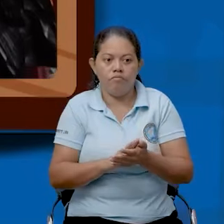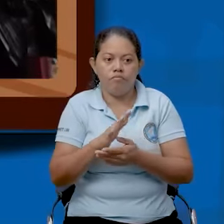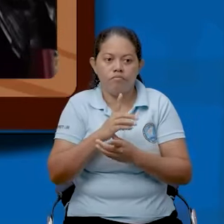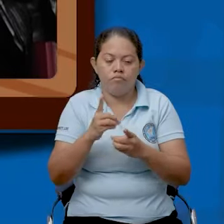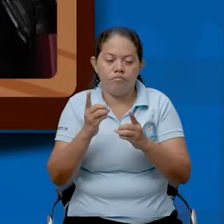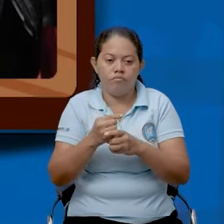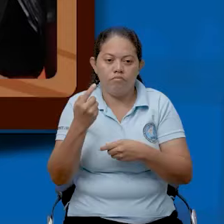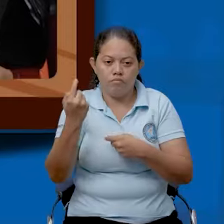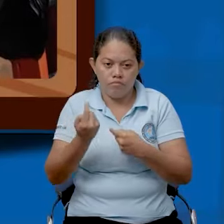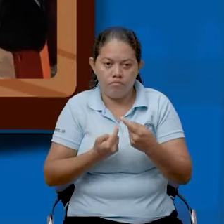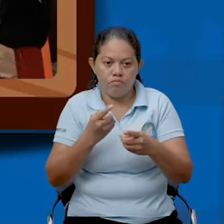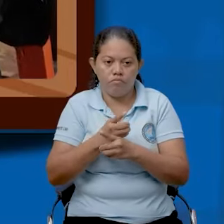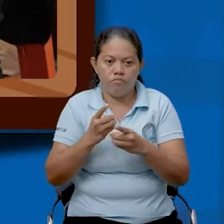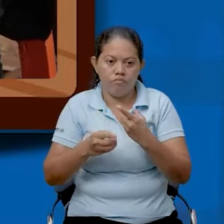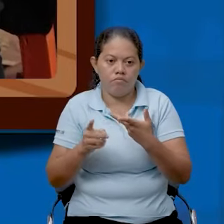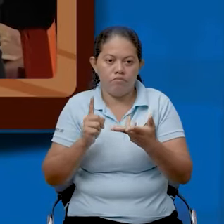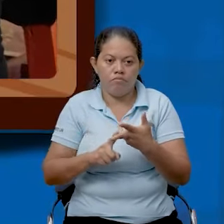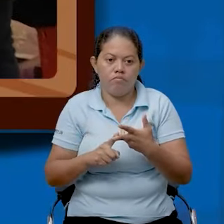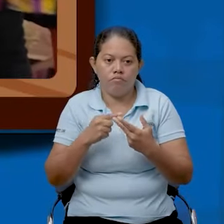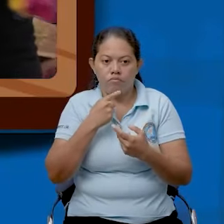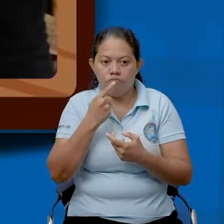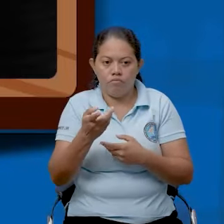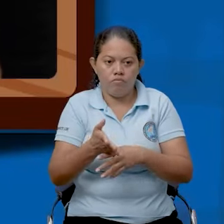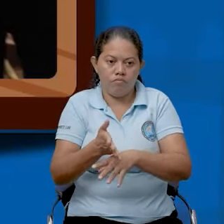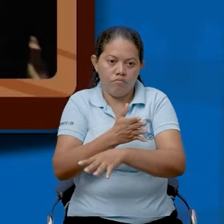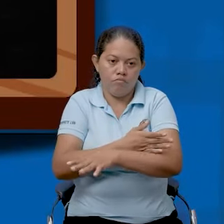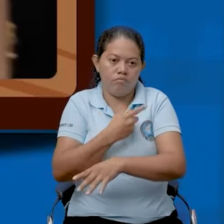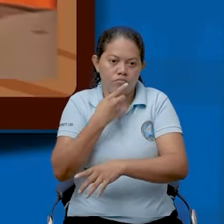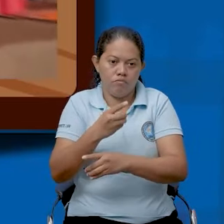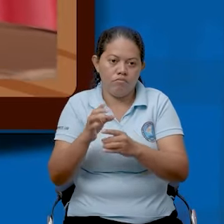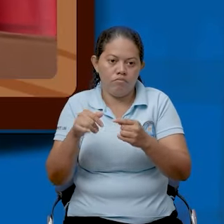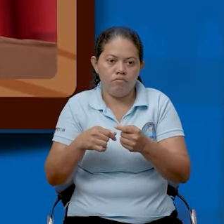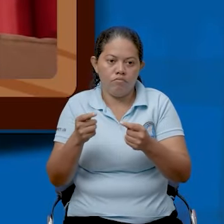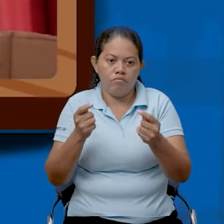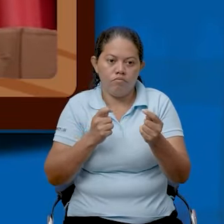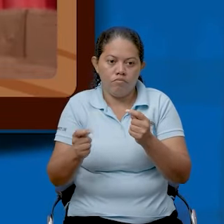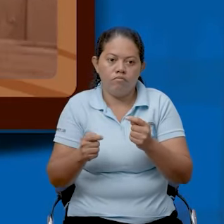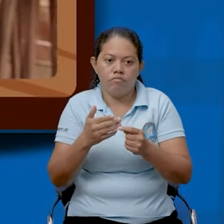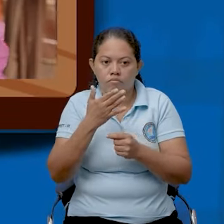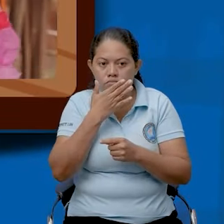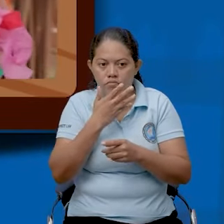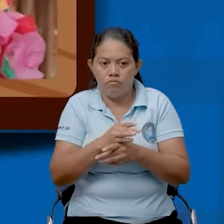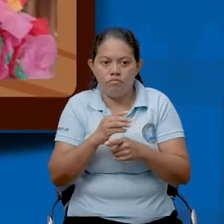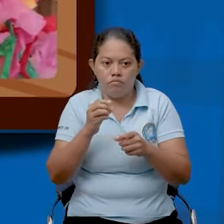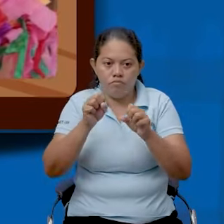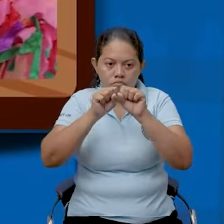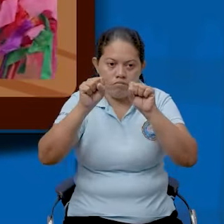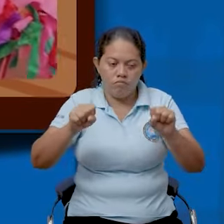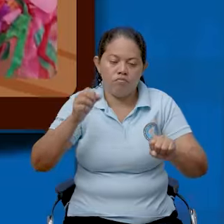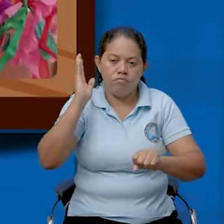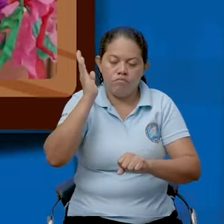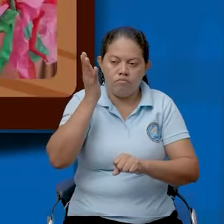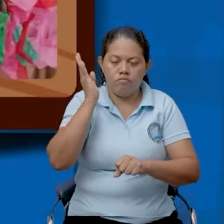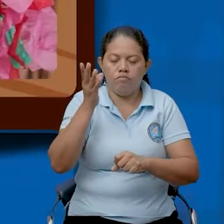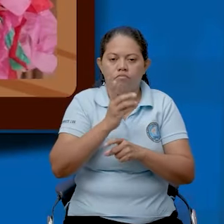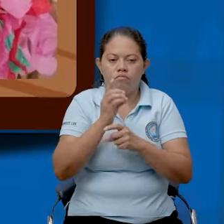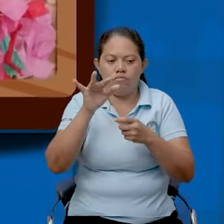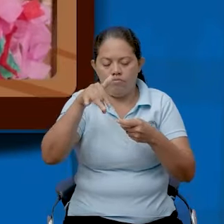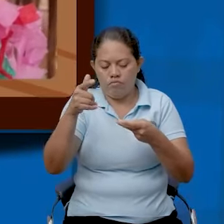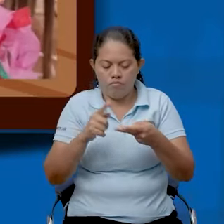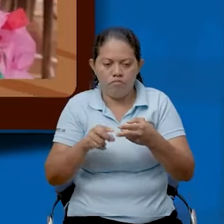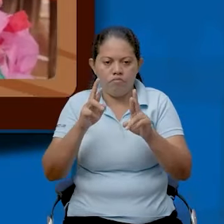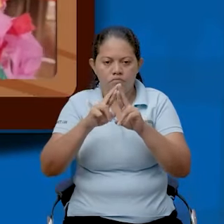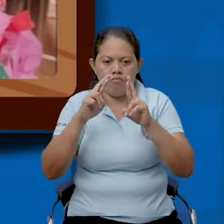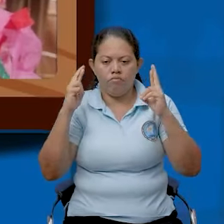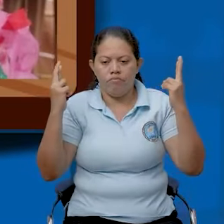Hemos venido cumpliendo acciones de, como les decía anteriormente, en principio, una de ellas fue las capacitaciones, la otra fue